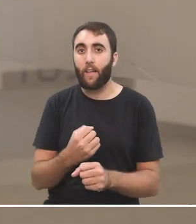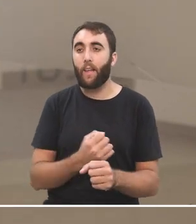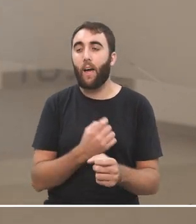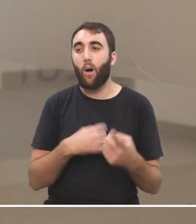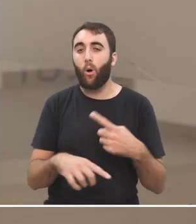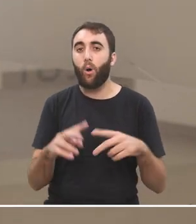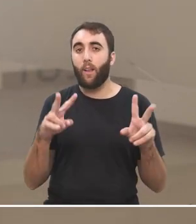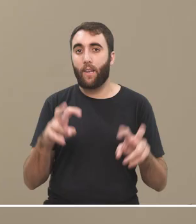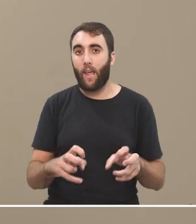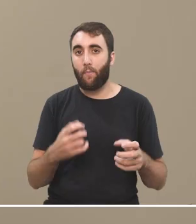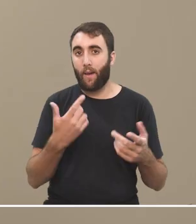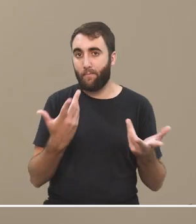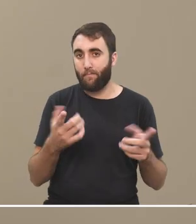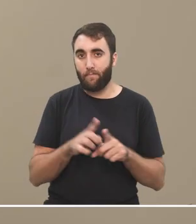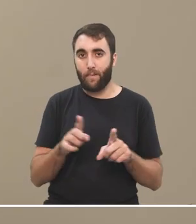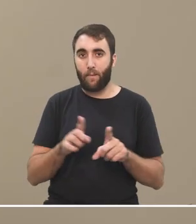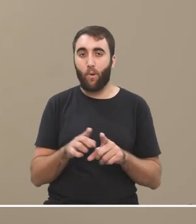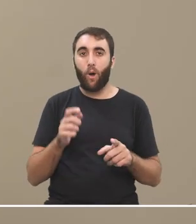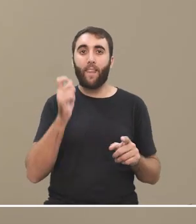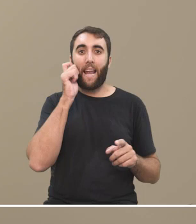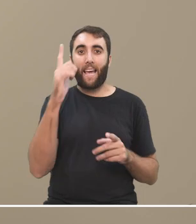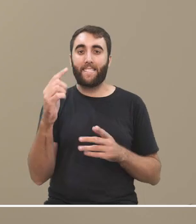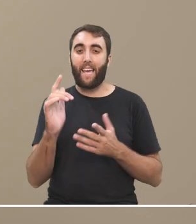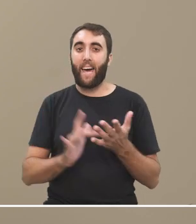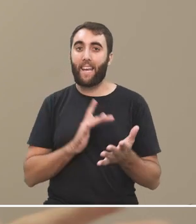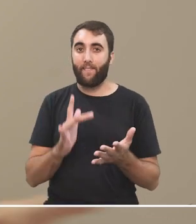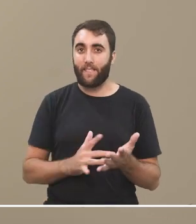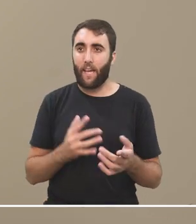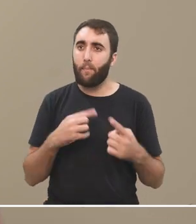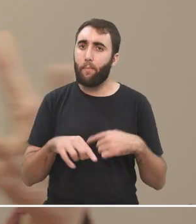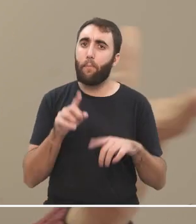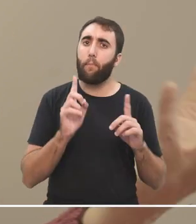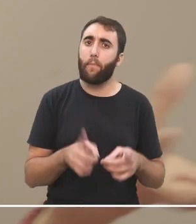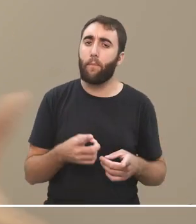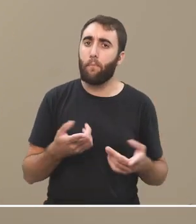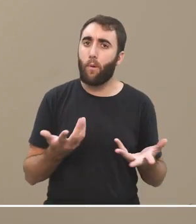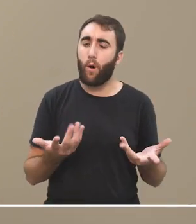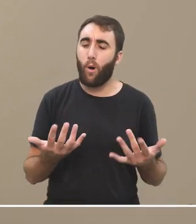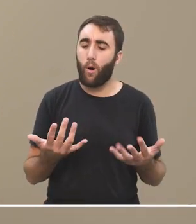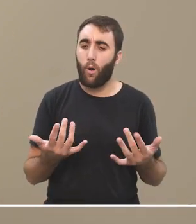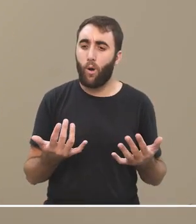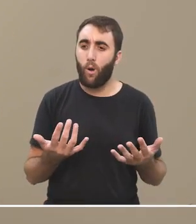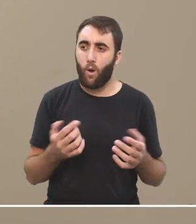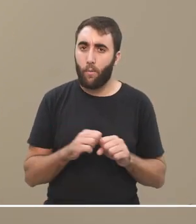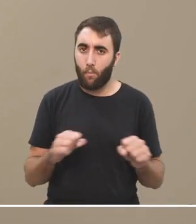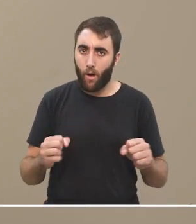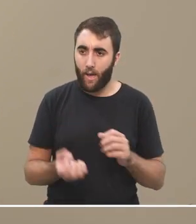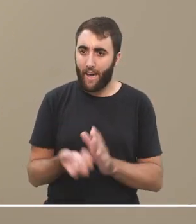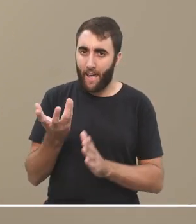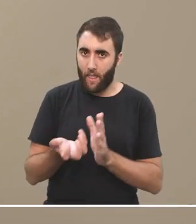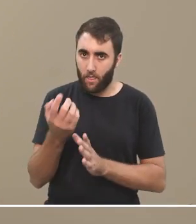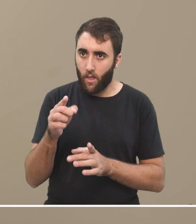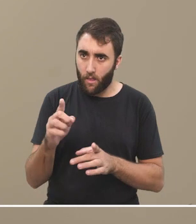las reflexiones en torno a la inteligencia artificial si estas entidades que estamos creando van a tener también